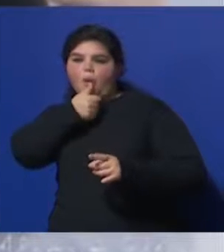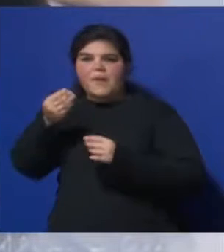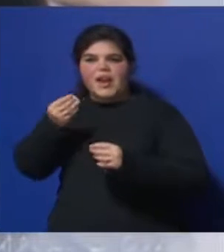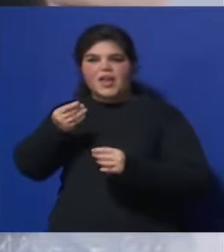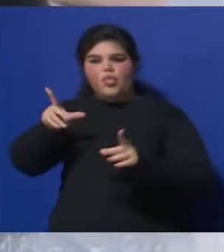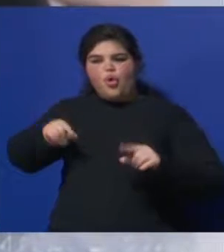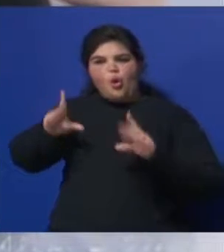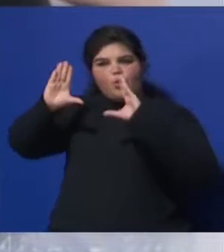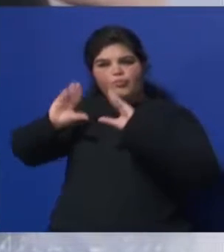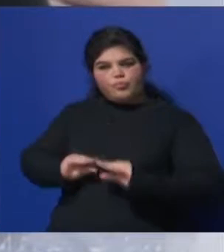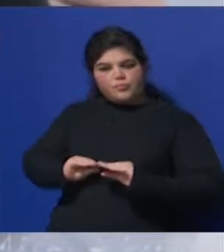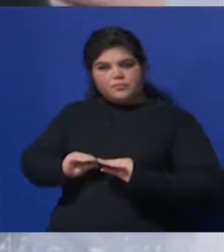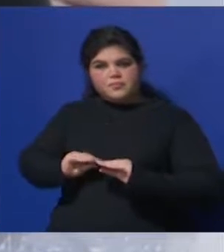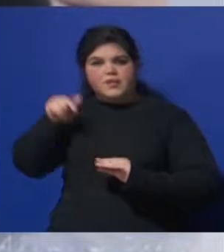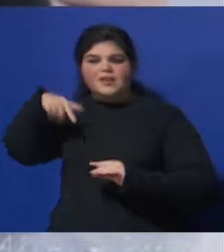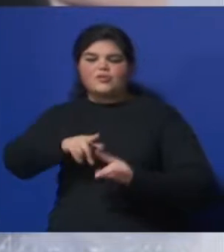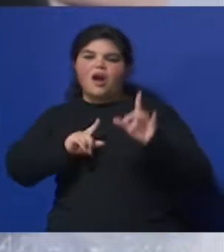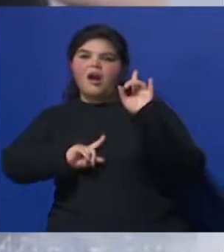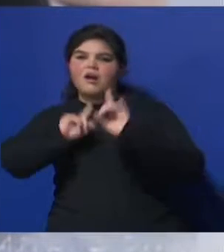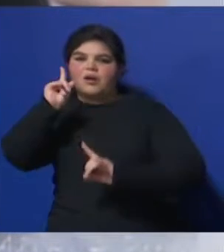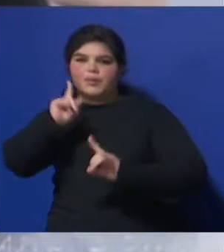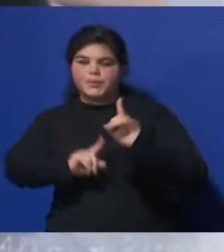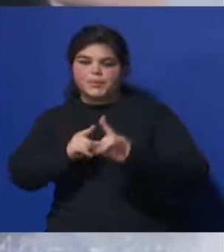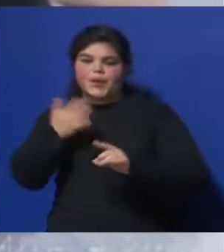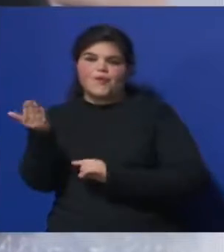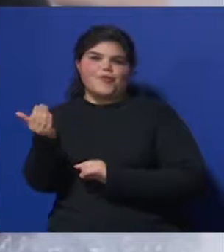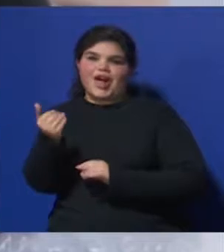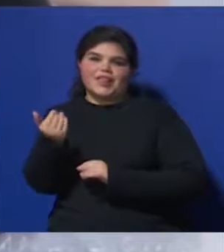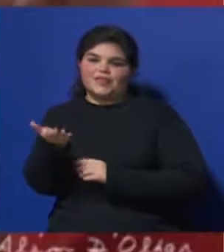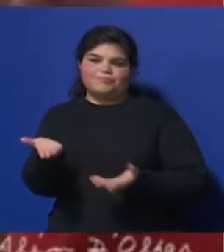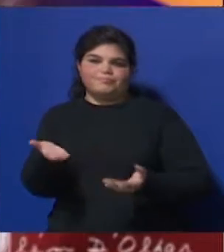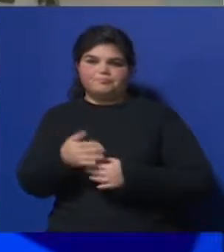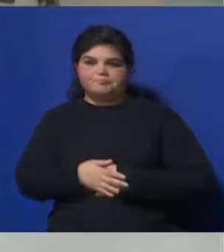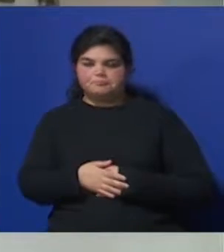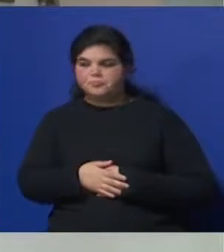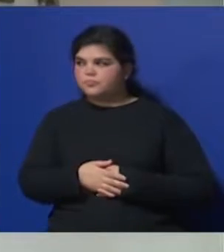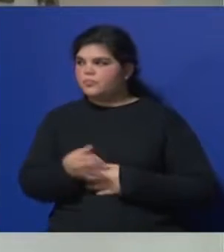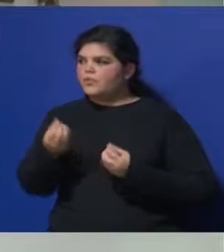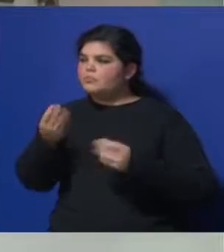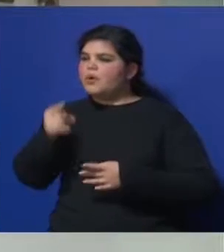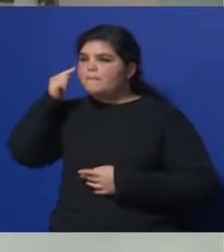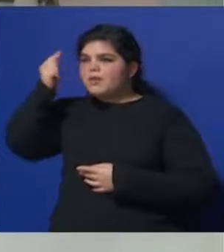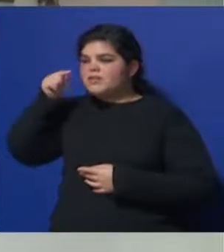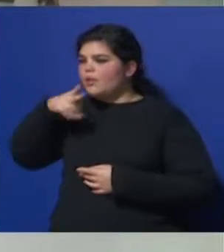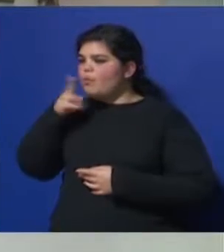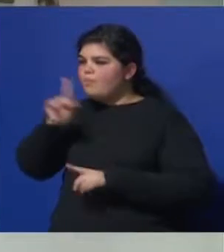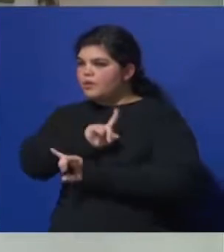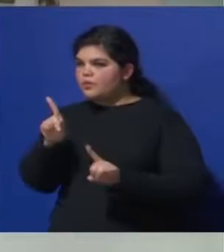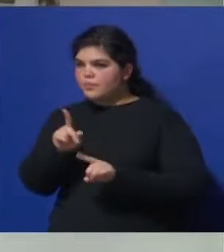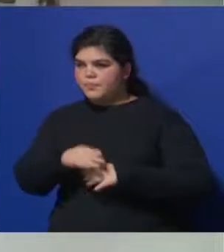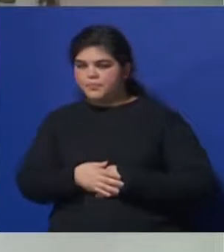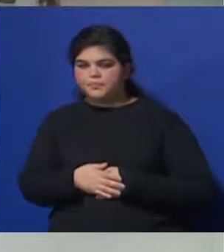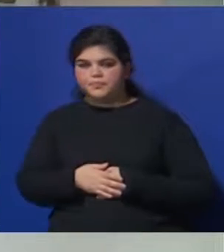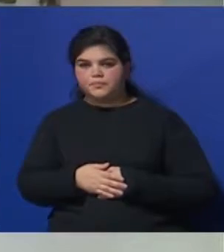Pero es como medidas Medias Que todavía falta Trabajar mucho ¿Y por qué crees Que no se cumplen estas cosas Hoy por hoy en los hospitales?